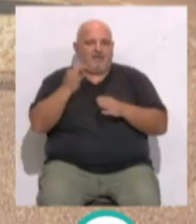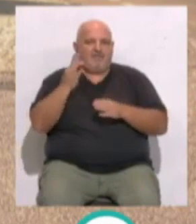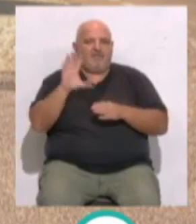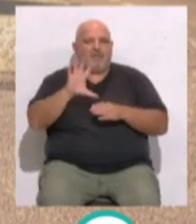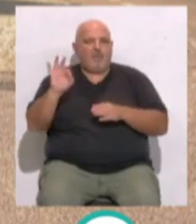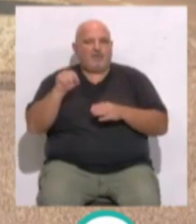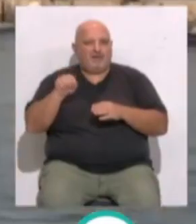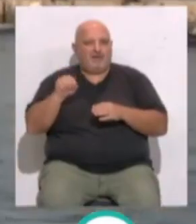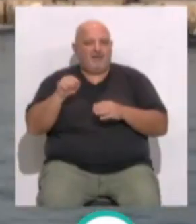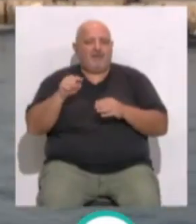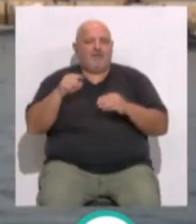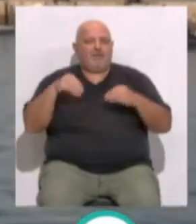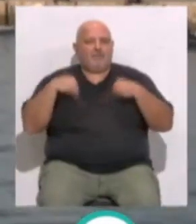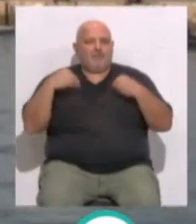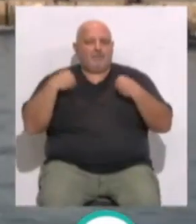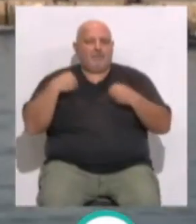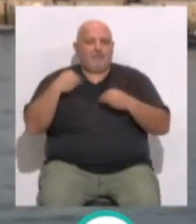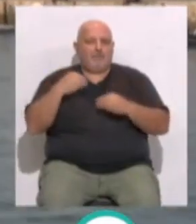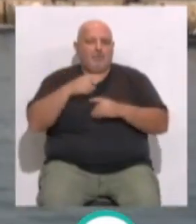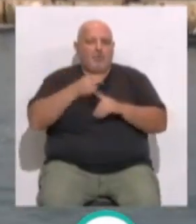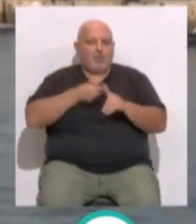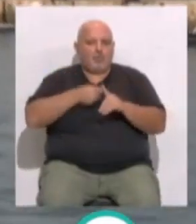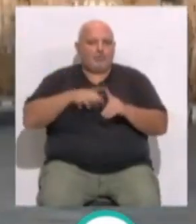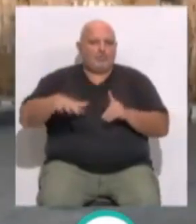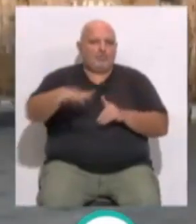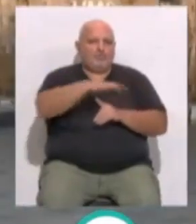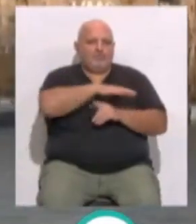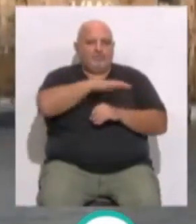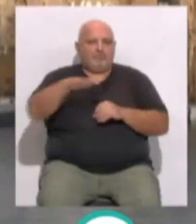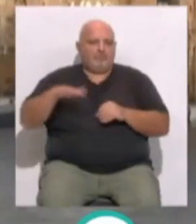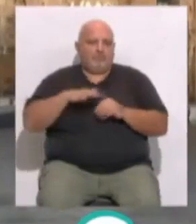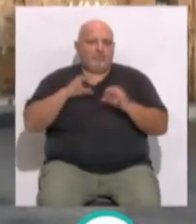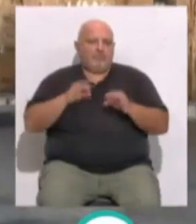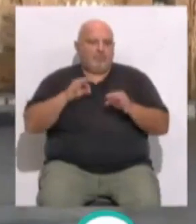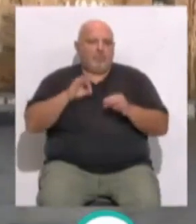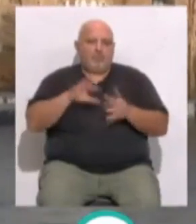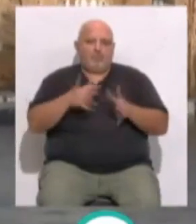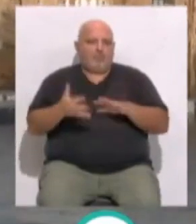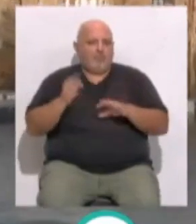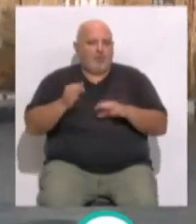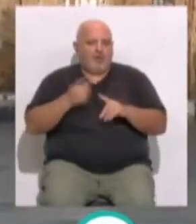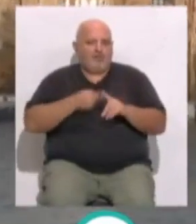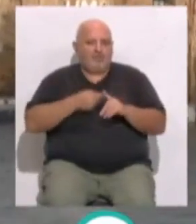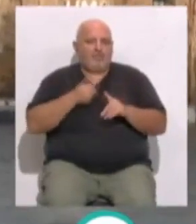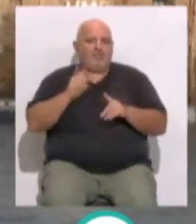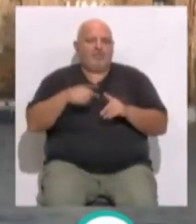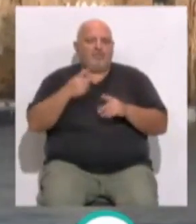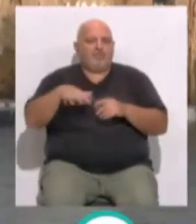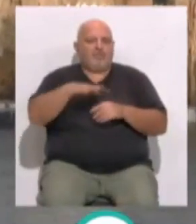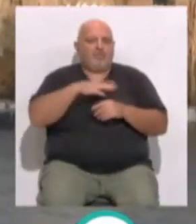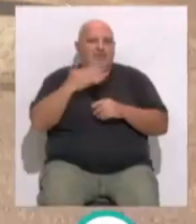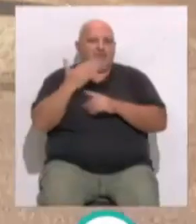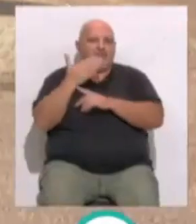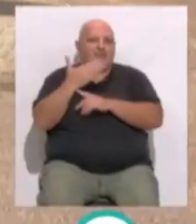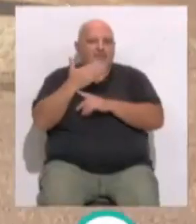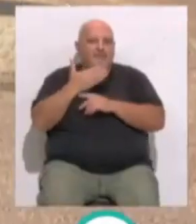F-50 disfrutarán de nuestros muelles Ciudad y Reina Victoria como si estuvieran en casa... ...y también de nuestro campo de regatas